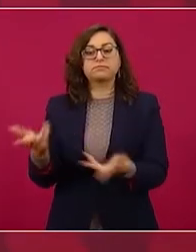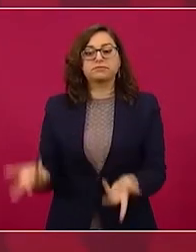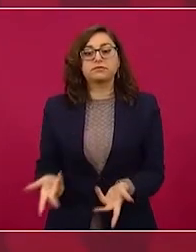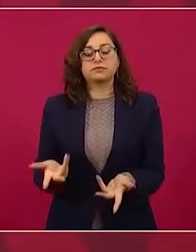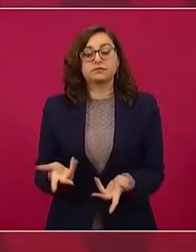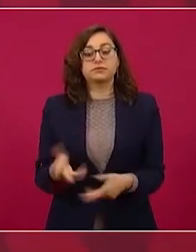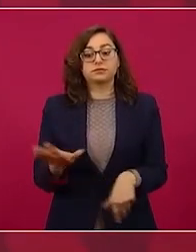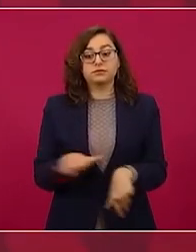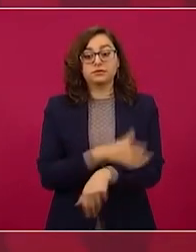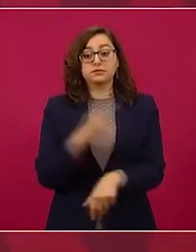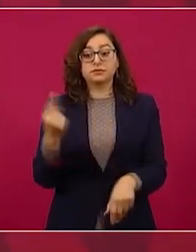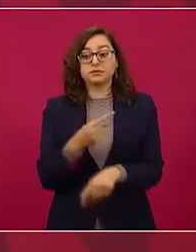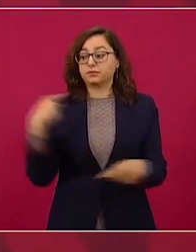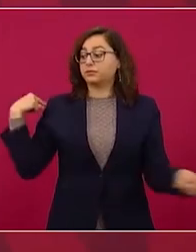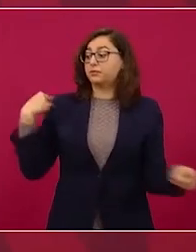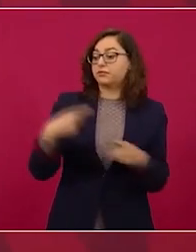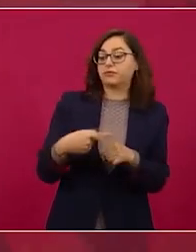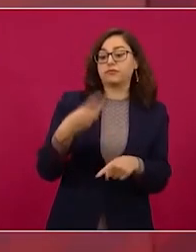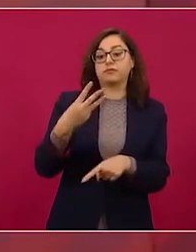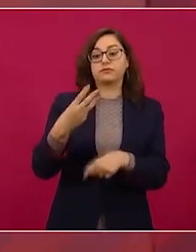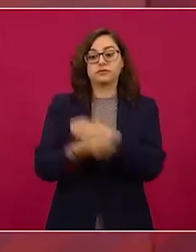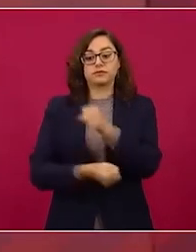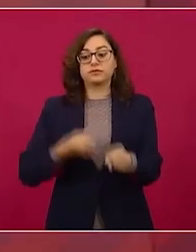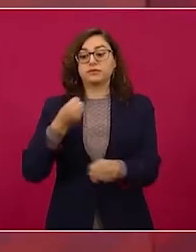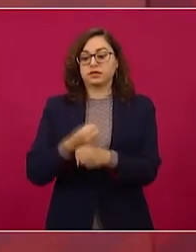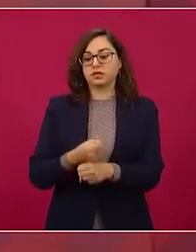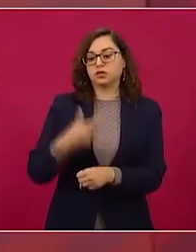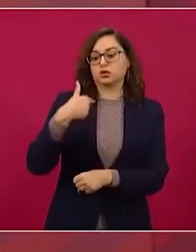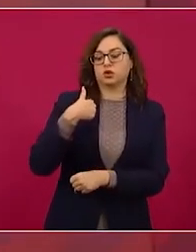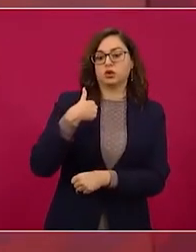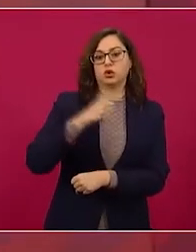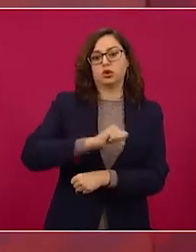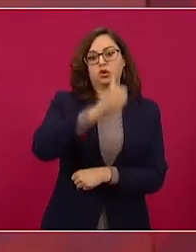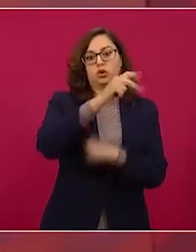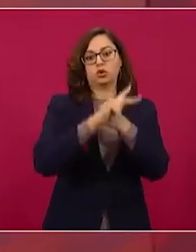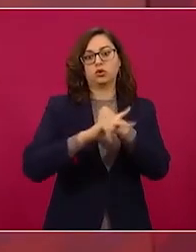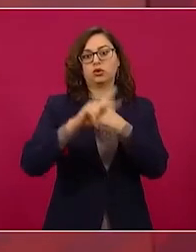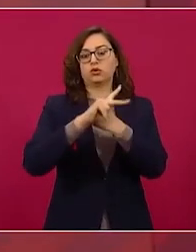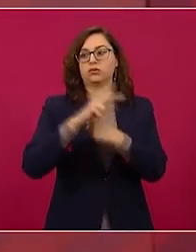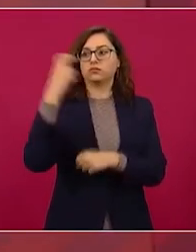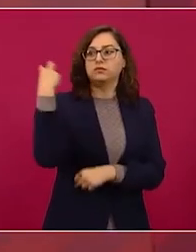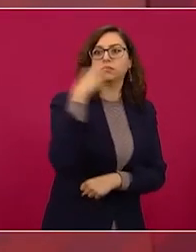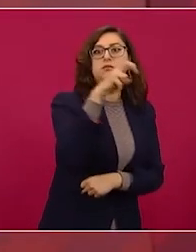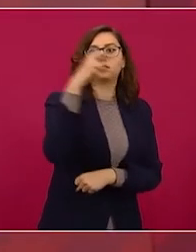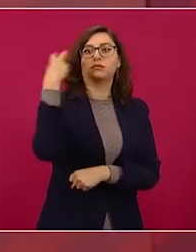tres veces y las tres a Estados Unidos,